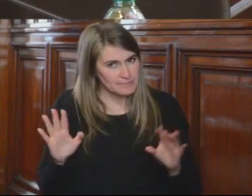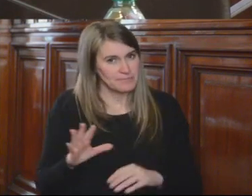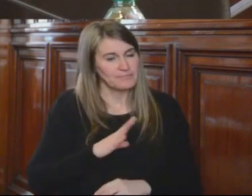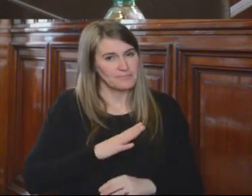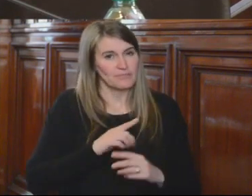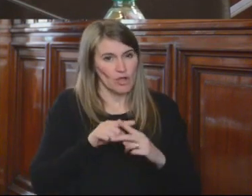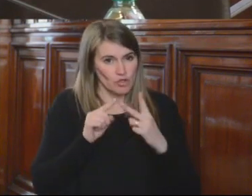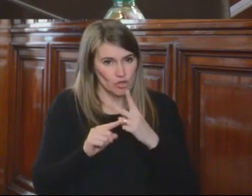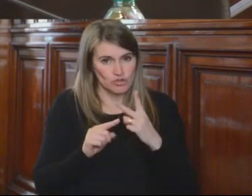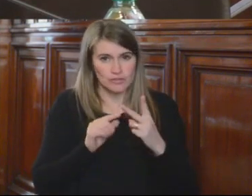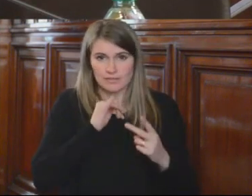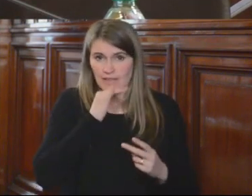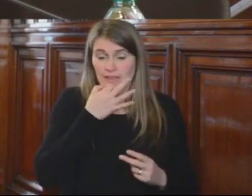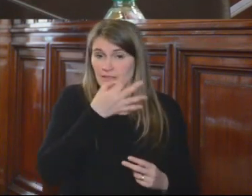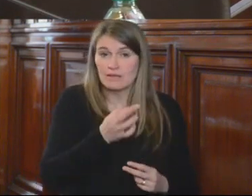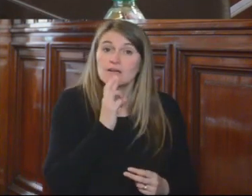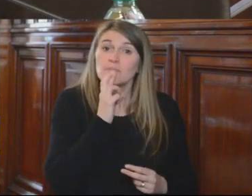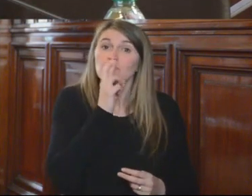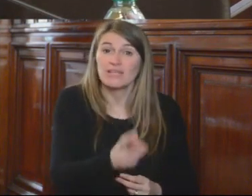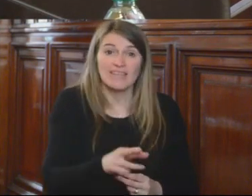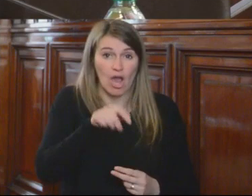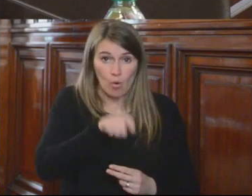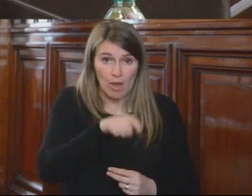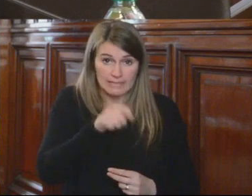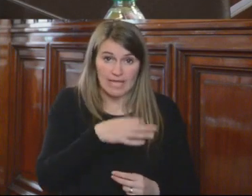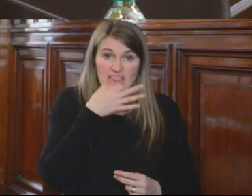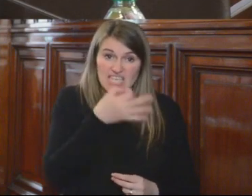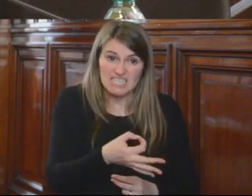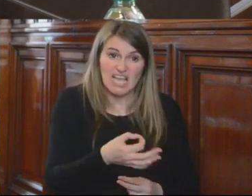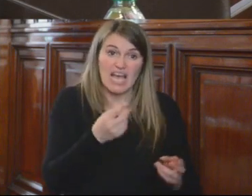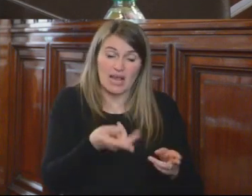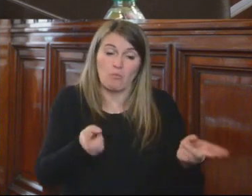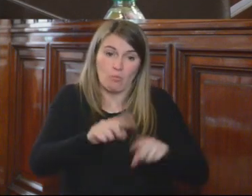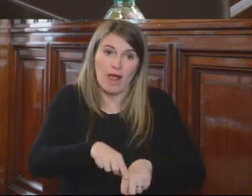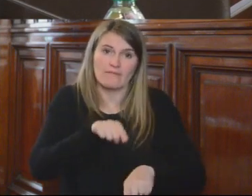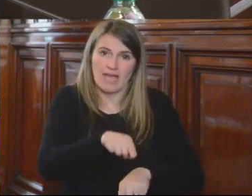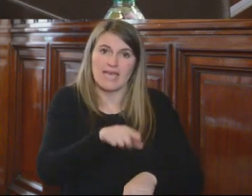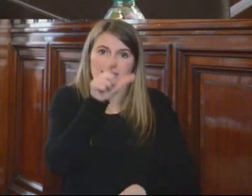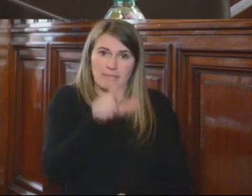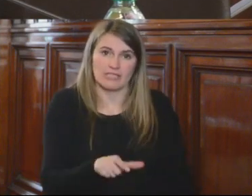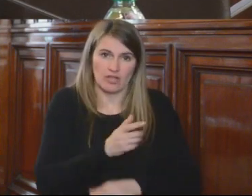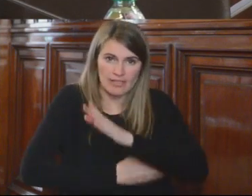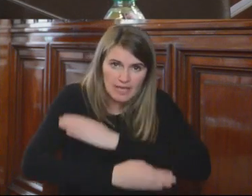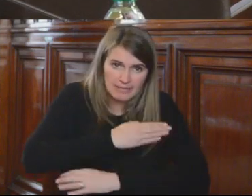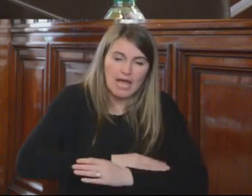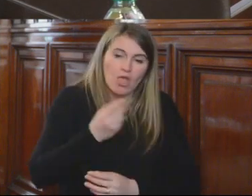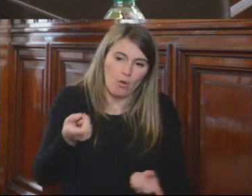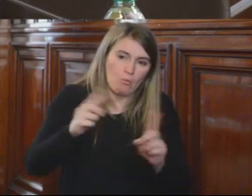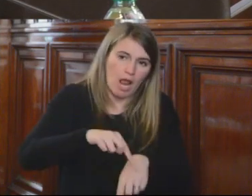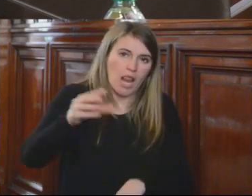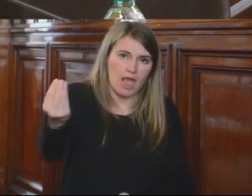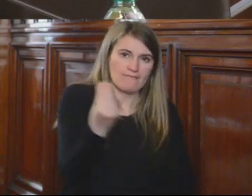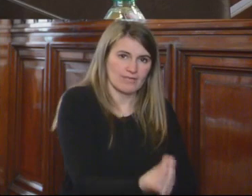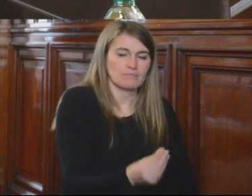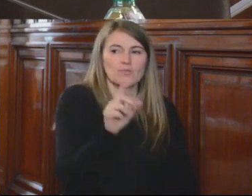sentencias del Tribunal de Garantías que ha ordenado la restitución precisamente de este señor con discapacidad y de otro caso